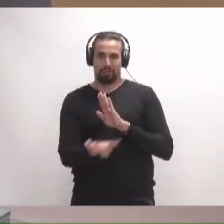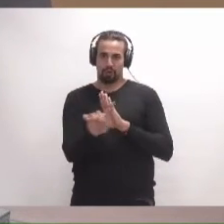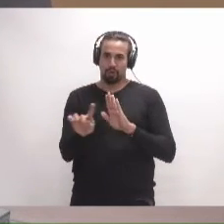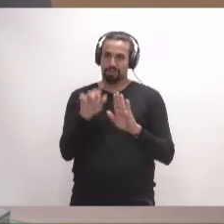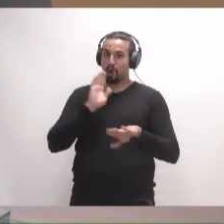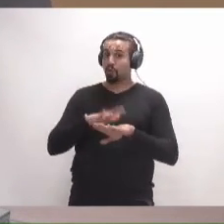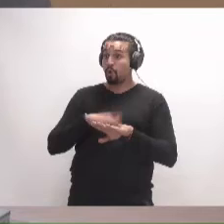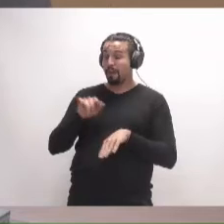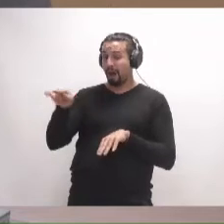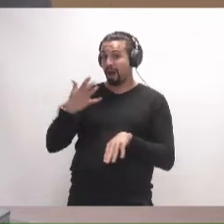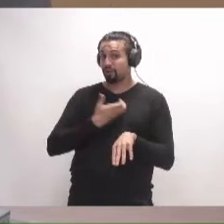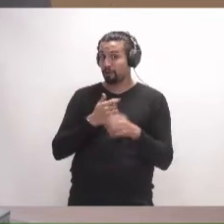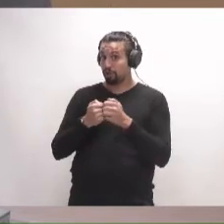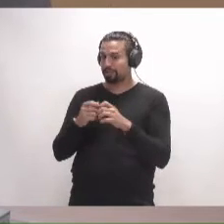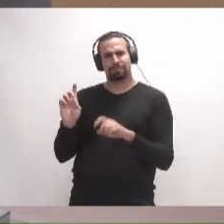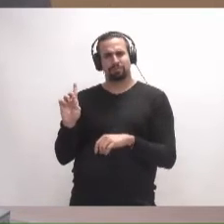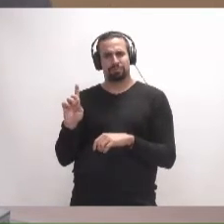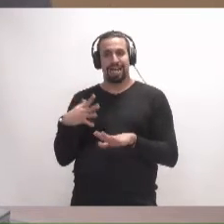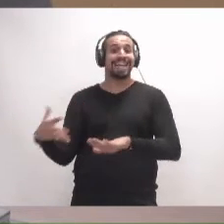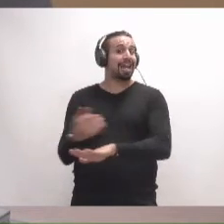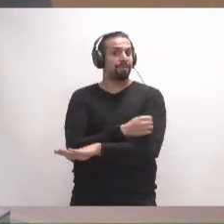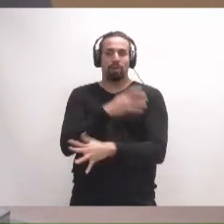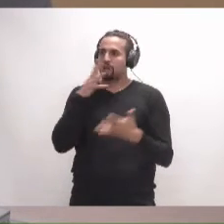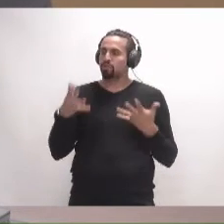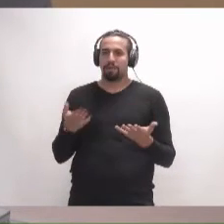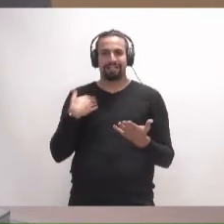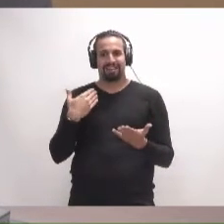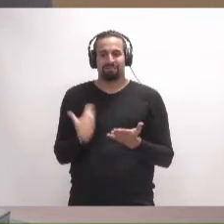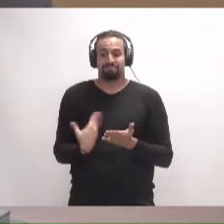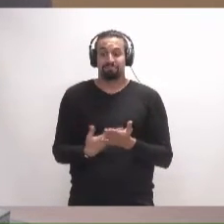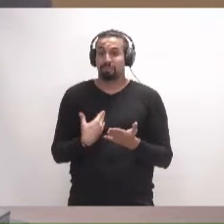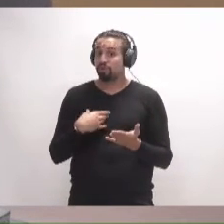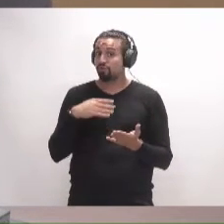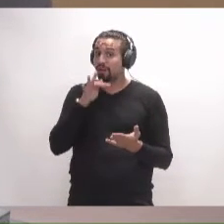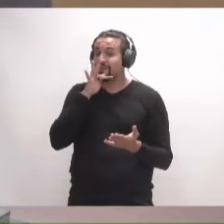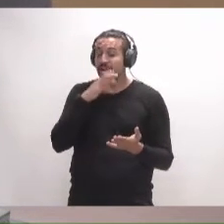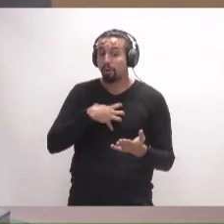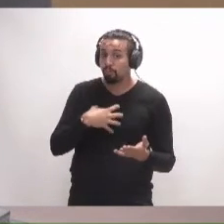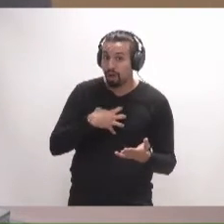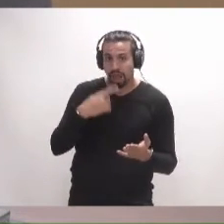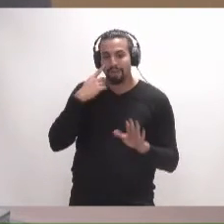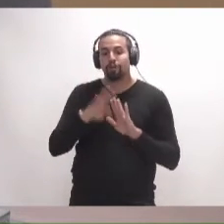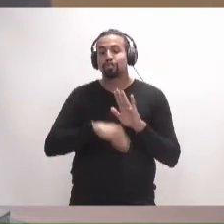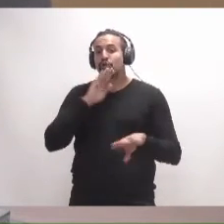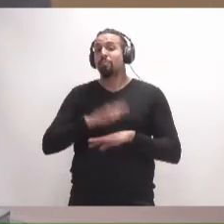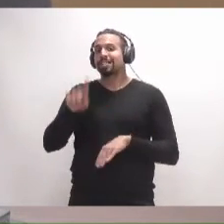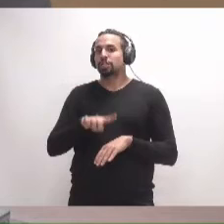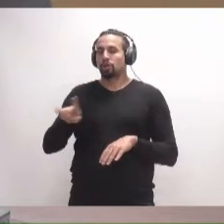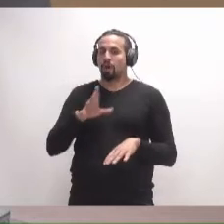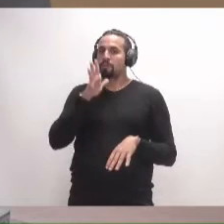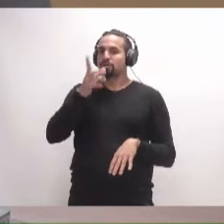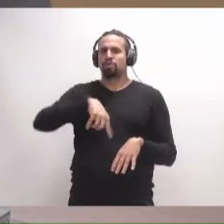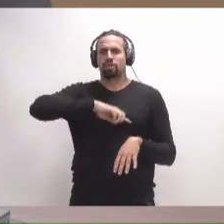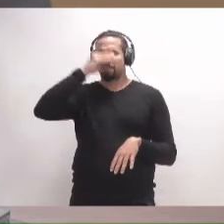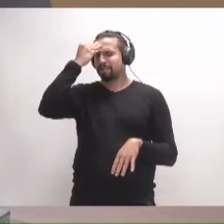Ayuntamiento del Rosario. Es el Cabildo el que todavía no ha podido verificar que se cumple las condiciones. Por tanto, creemos que